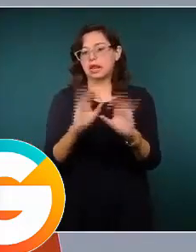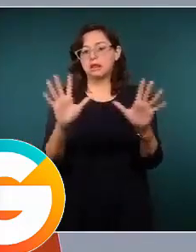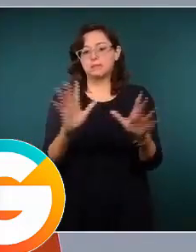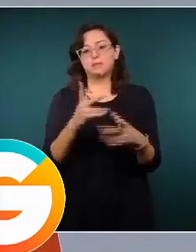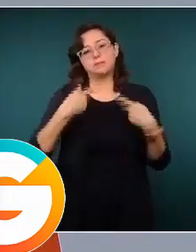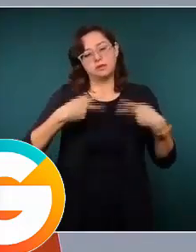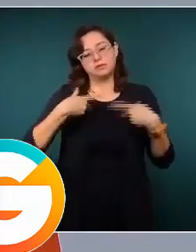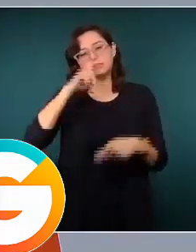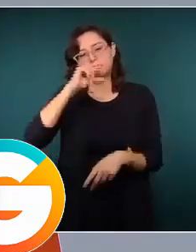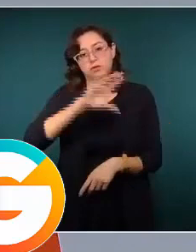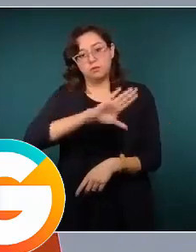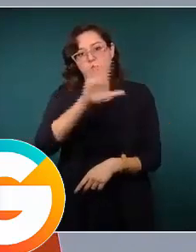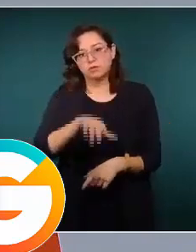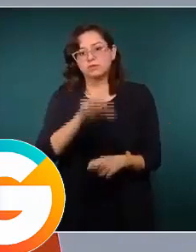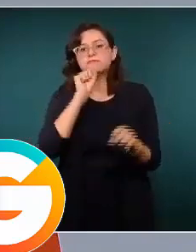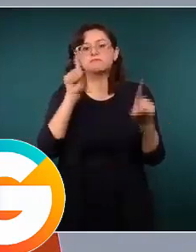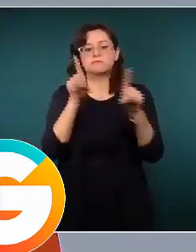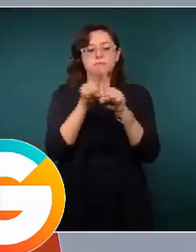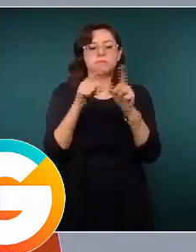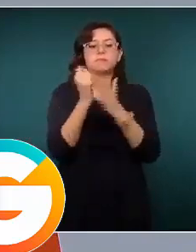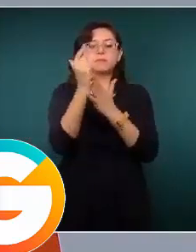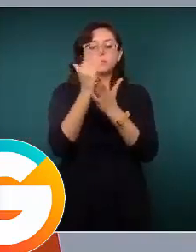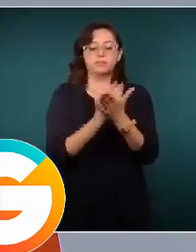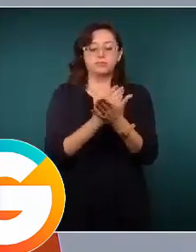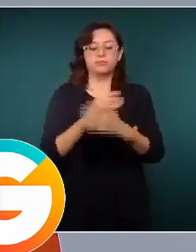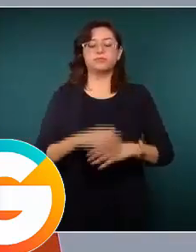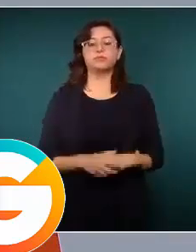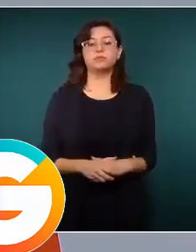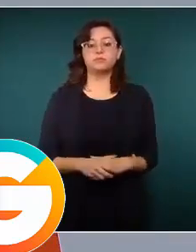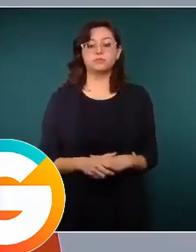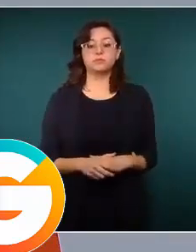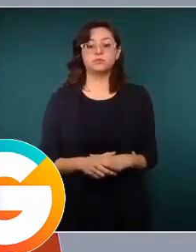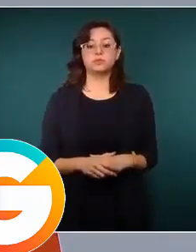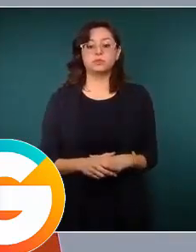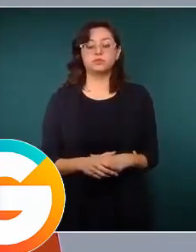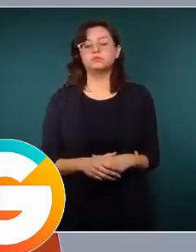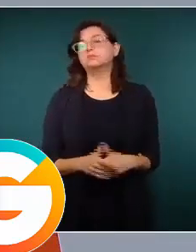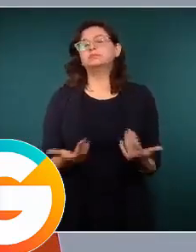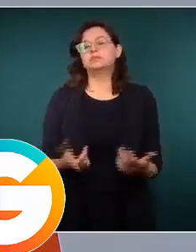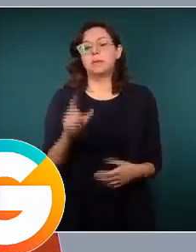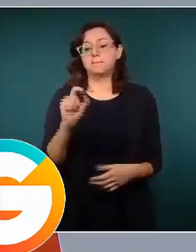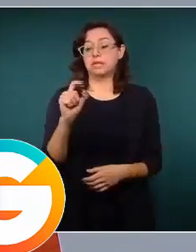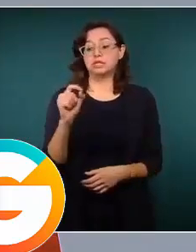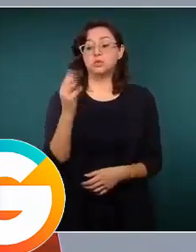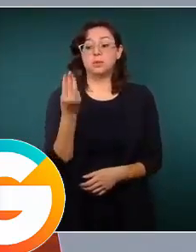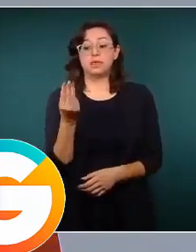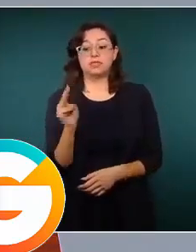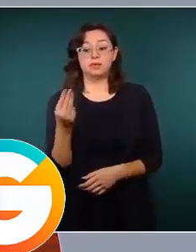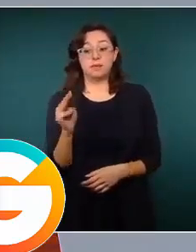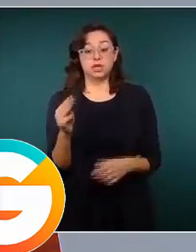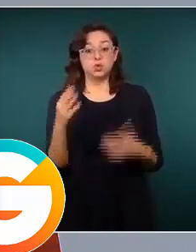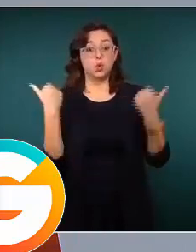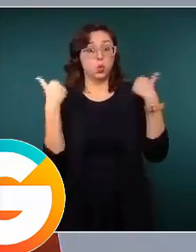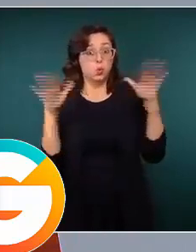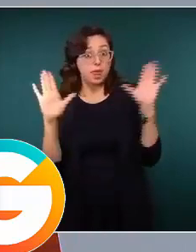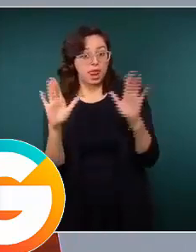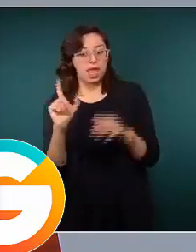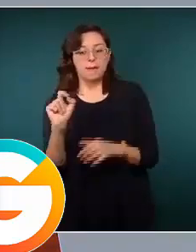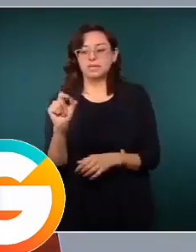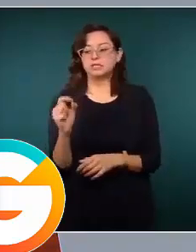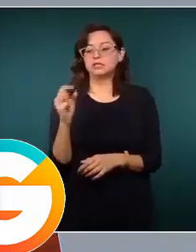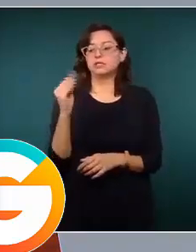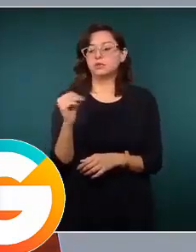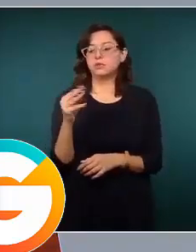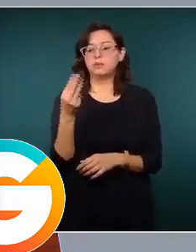número de personas fallecidas. La estimación original nos llevaba a que el 29 de mayo íbamos a tener el momento más